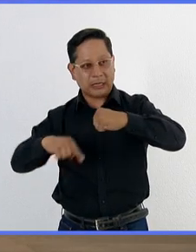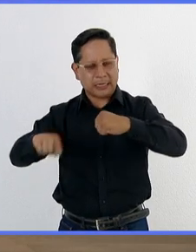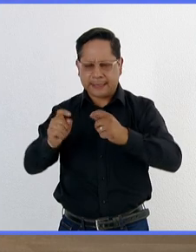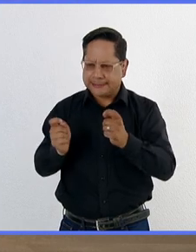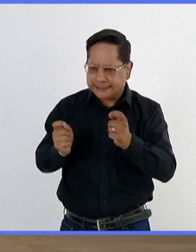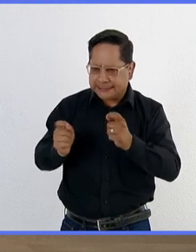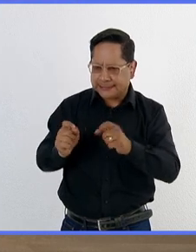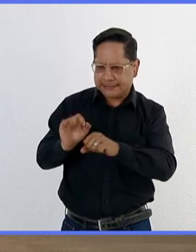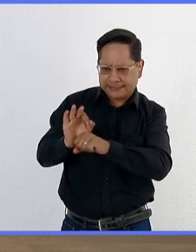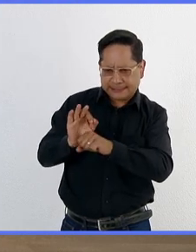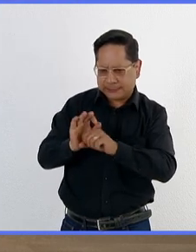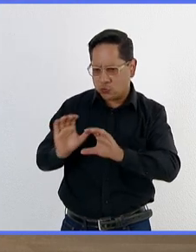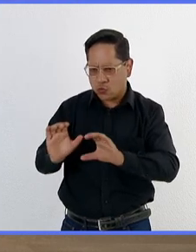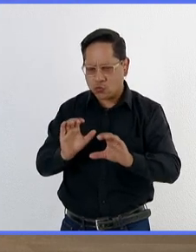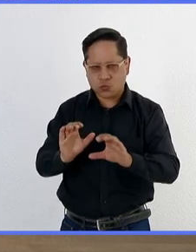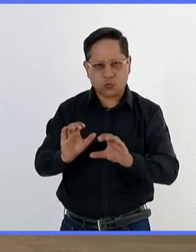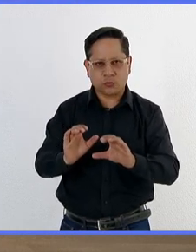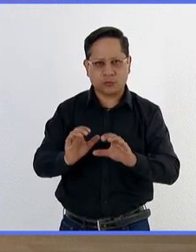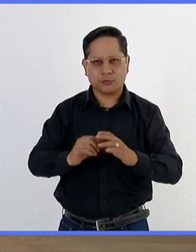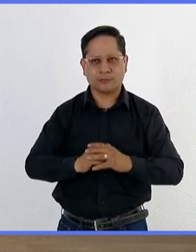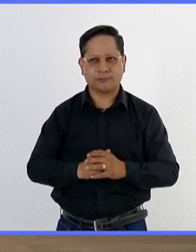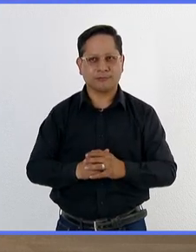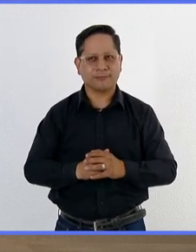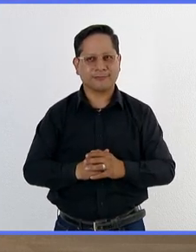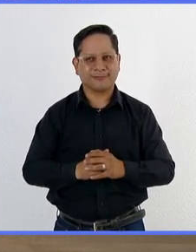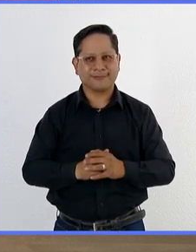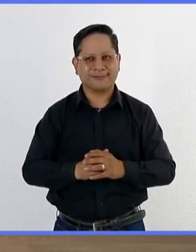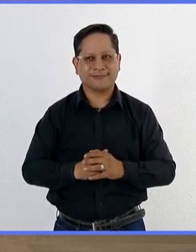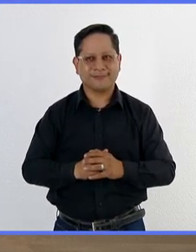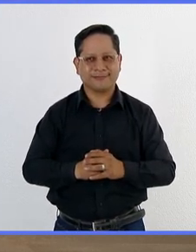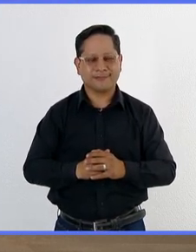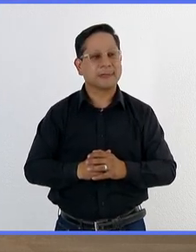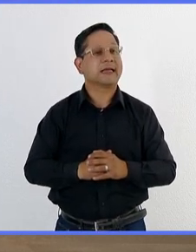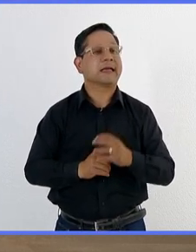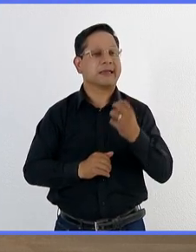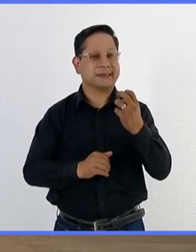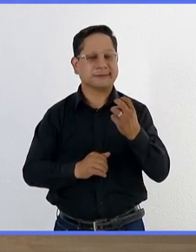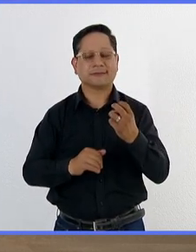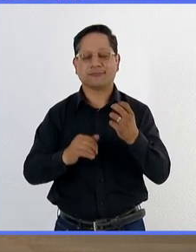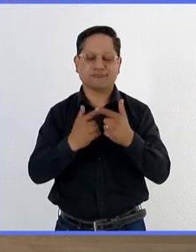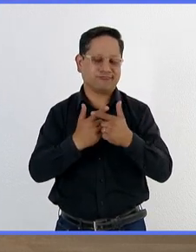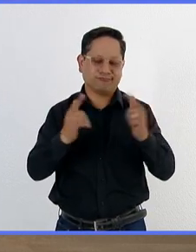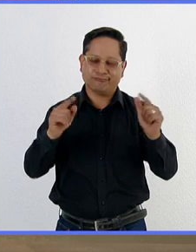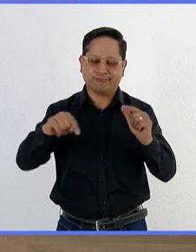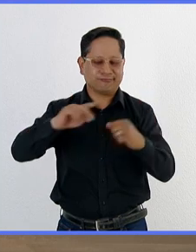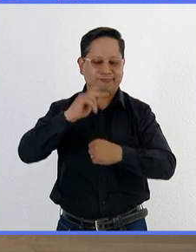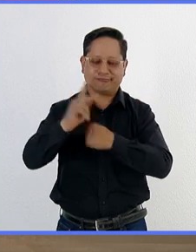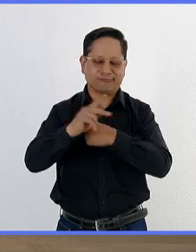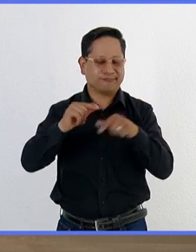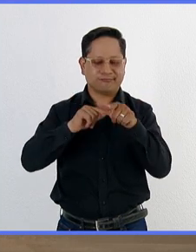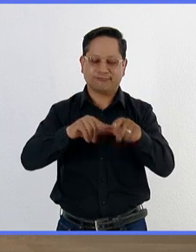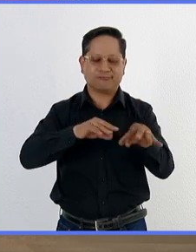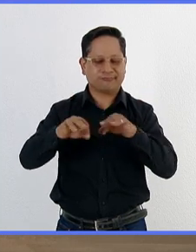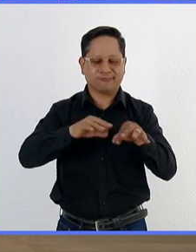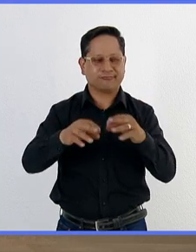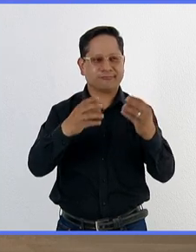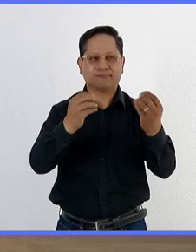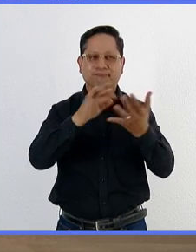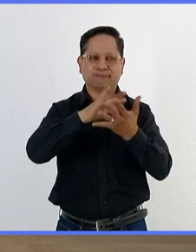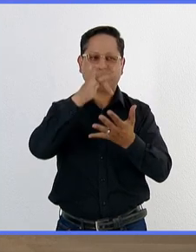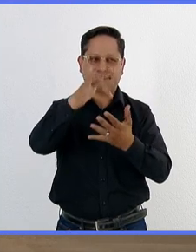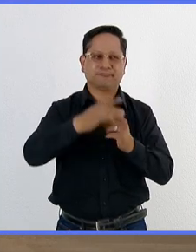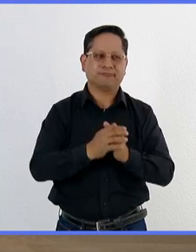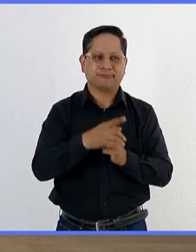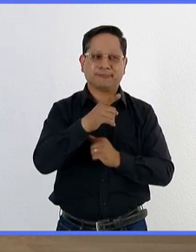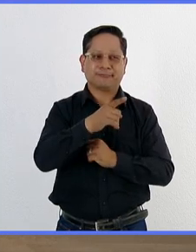monitoreando el resto del territorio. México es país libre y está en la frontera sur. Hay que seguir trabajando. Muchísimas gracias. Hay que seguir